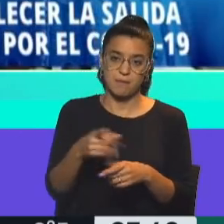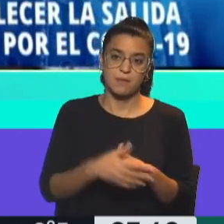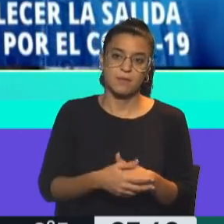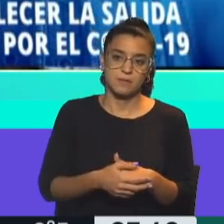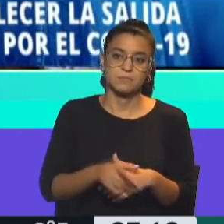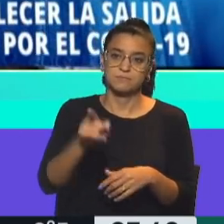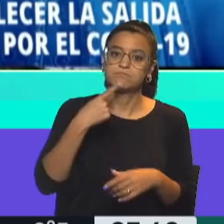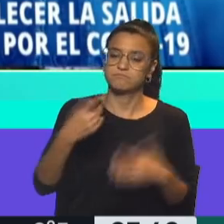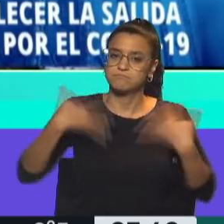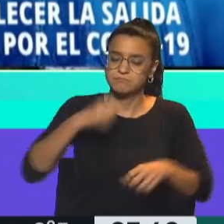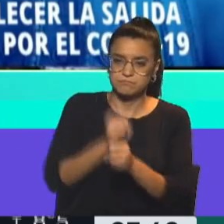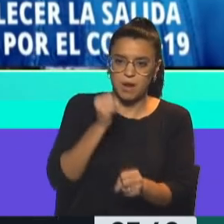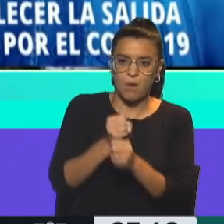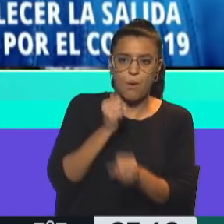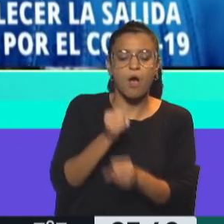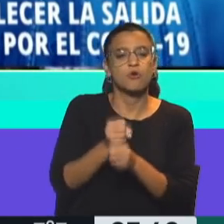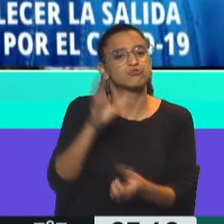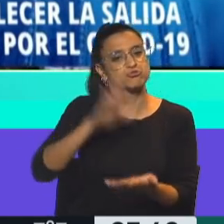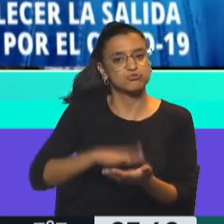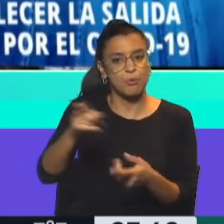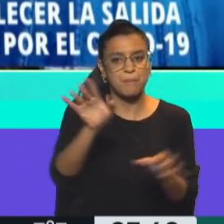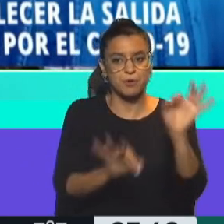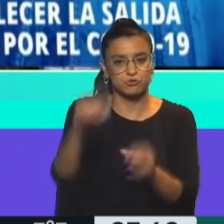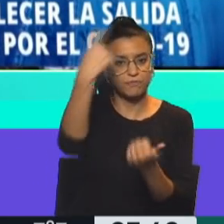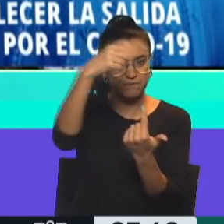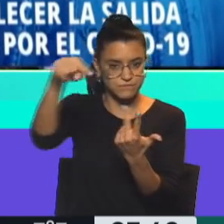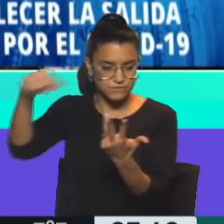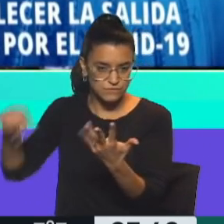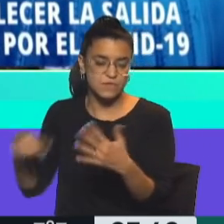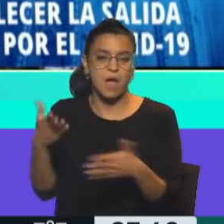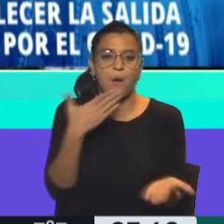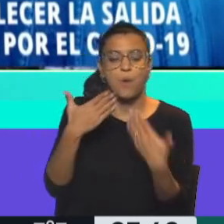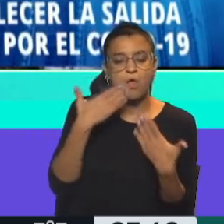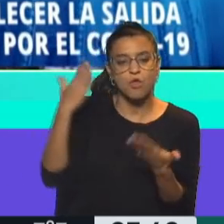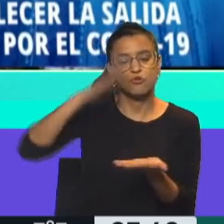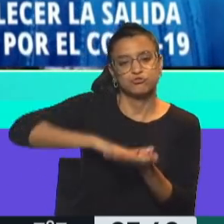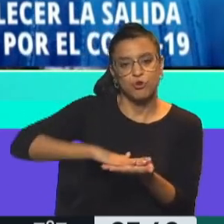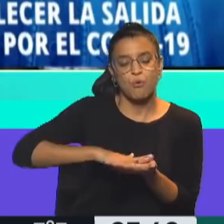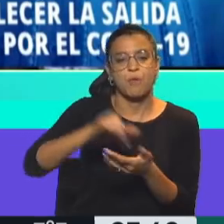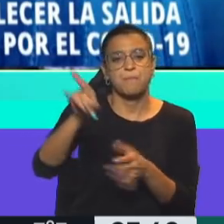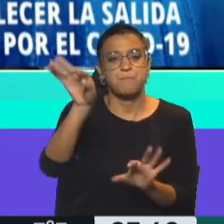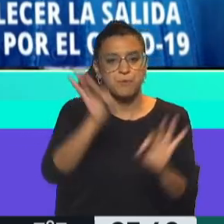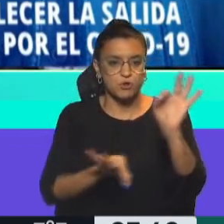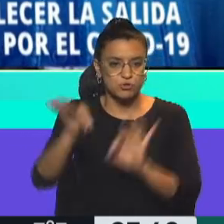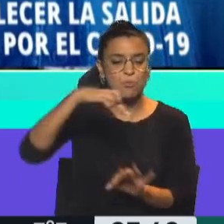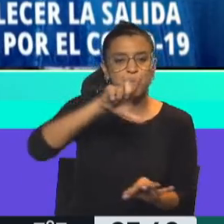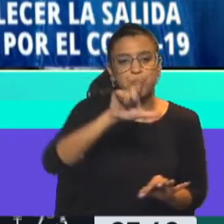intensidad en torno a los diferentes proyectos. Y hablando de proyecto